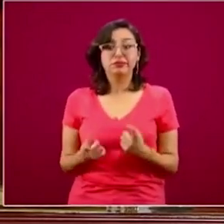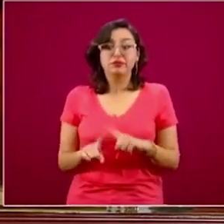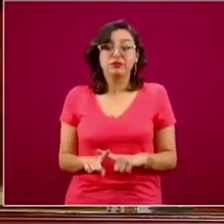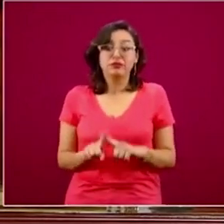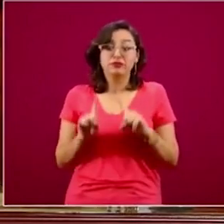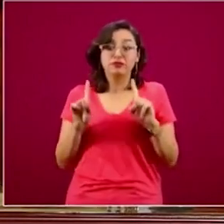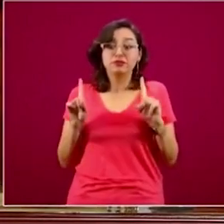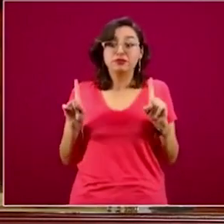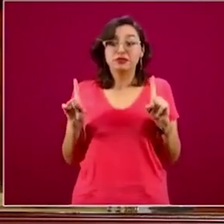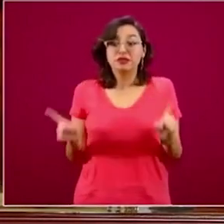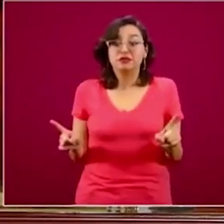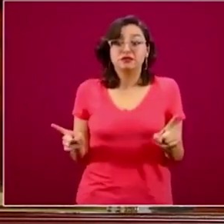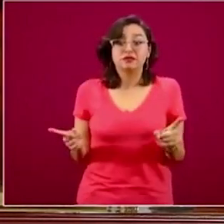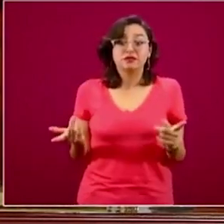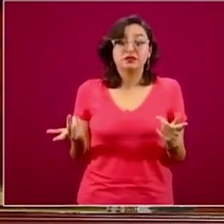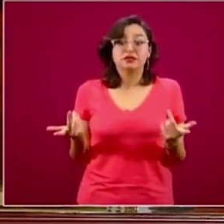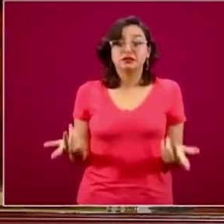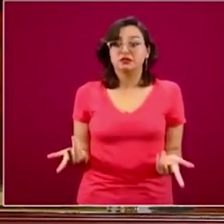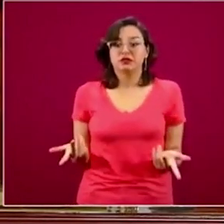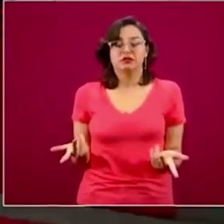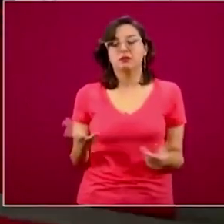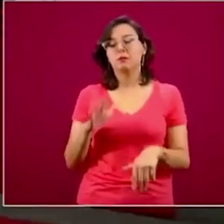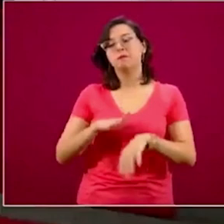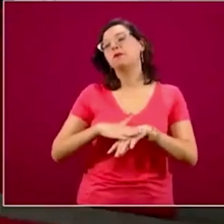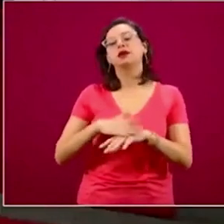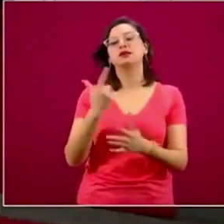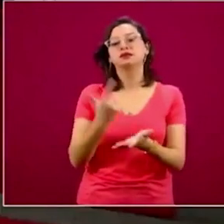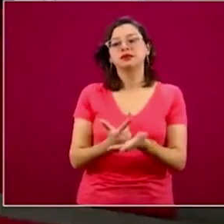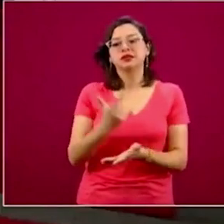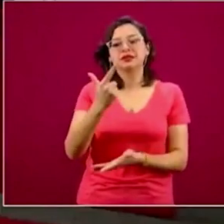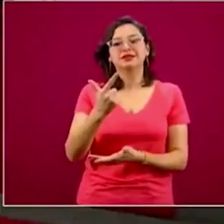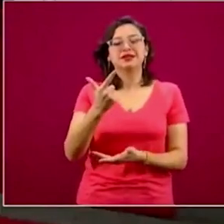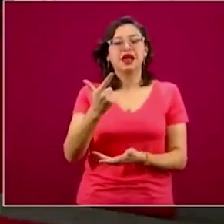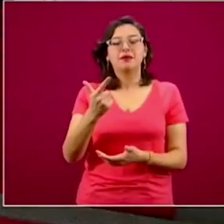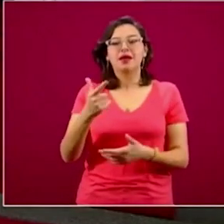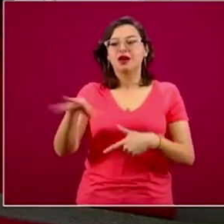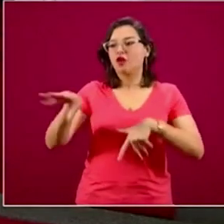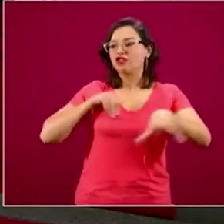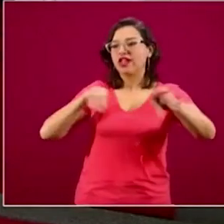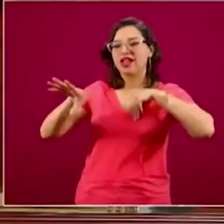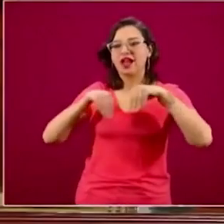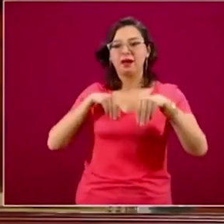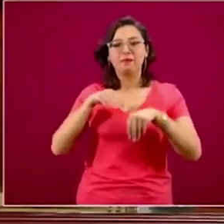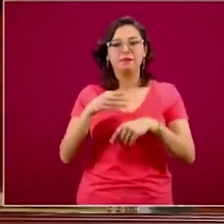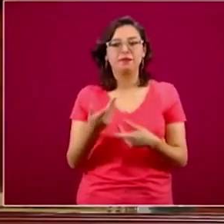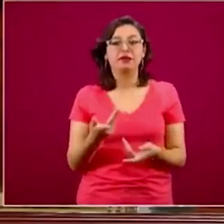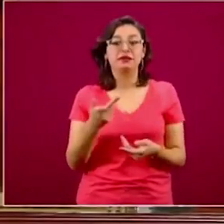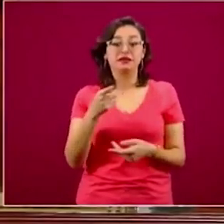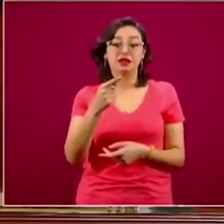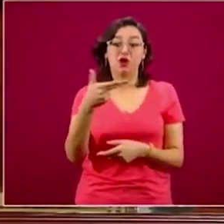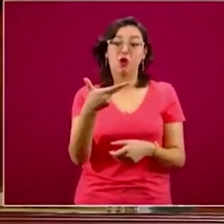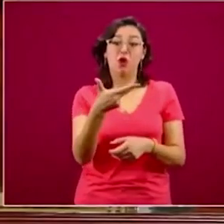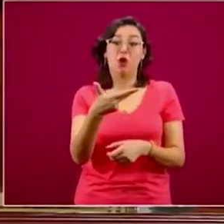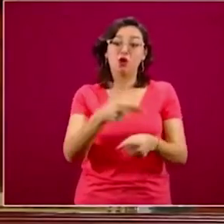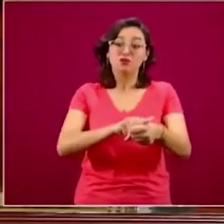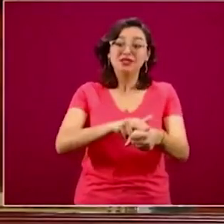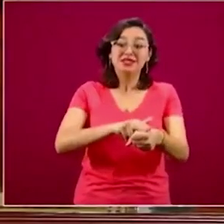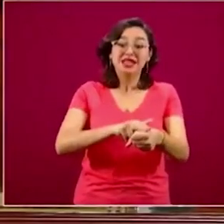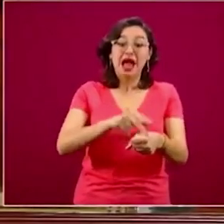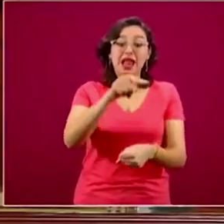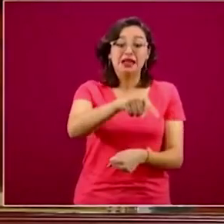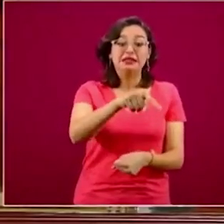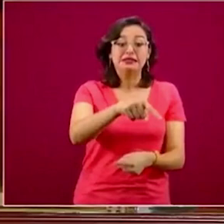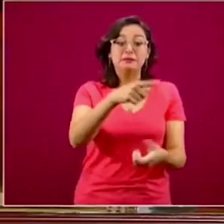que es básicamente la de mayor riesgo, que son los profesionales de la salud, que al final de cuentas están muy cerca de la persona que